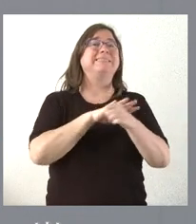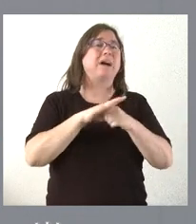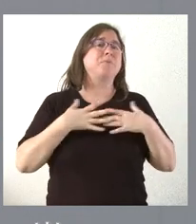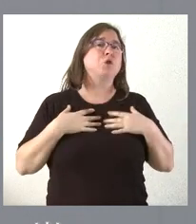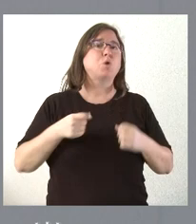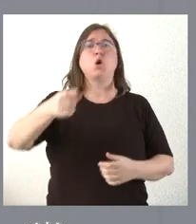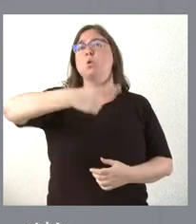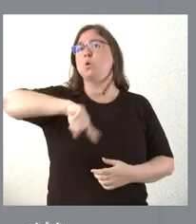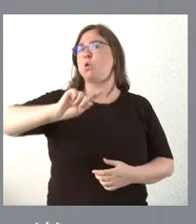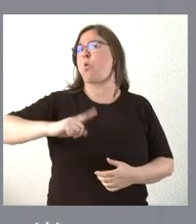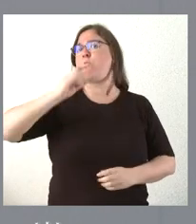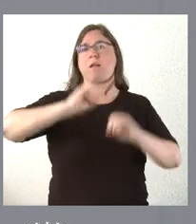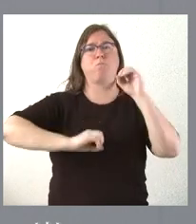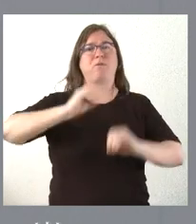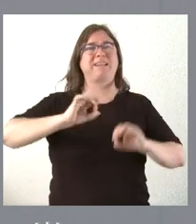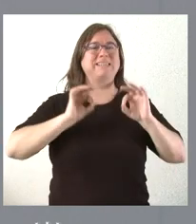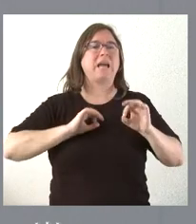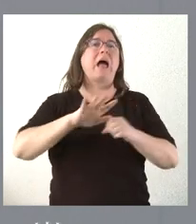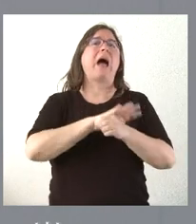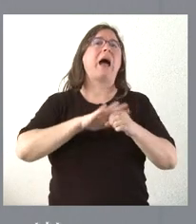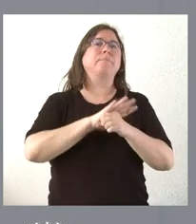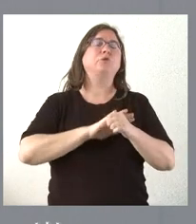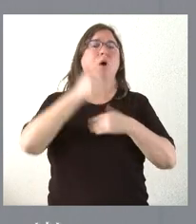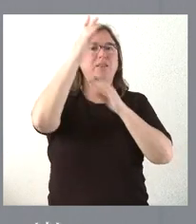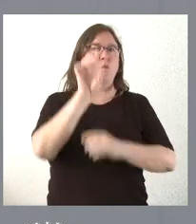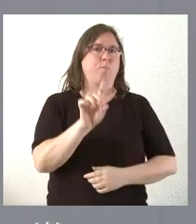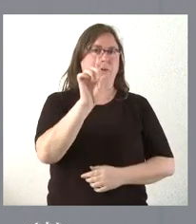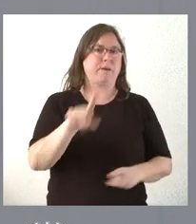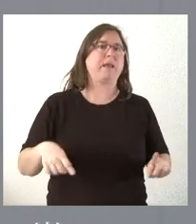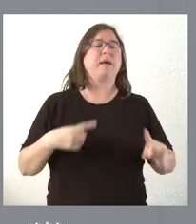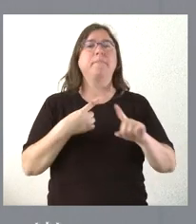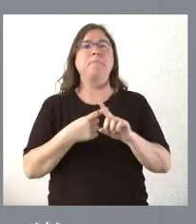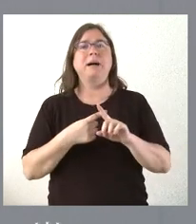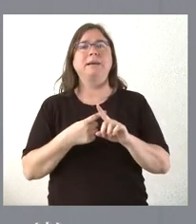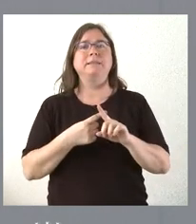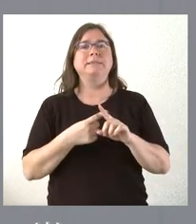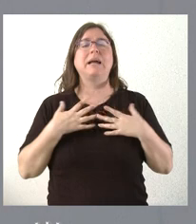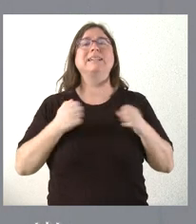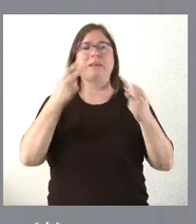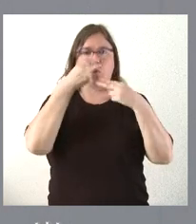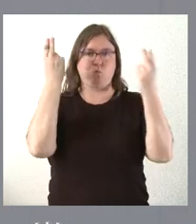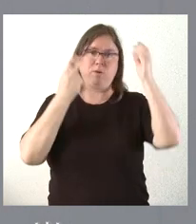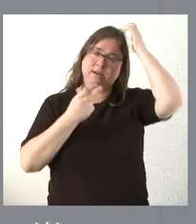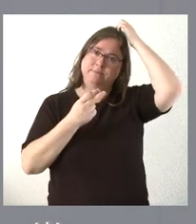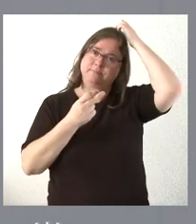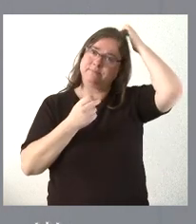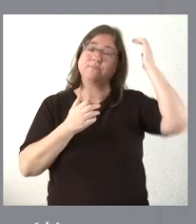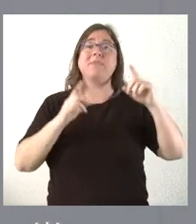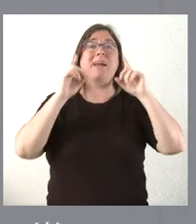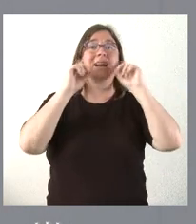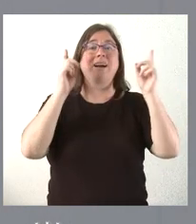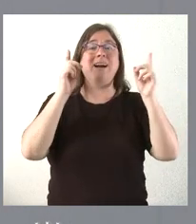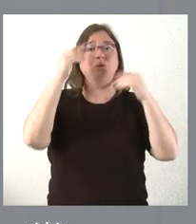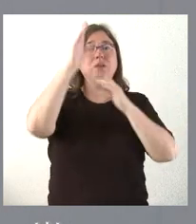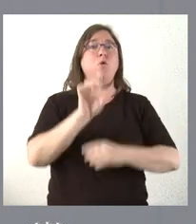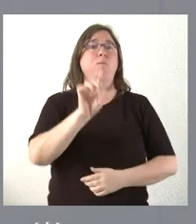entre las que mayor porcentaje destinan al ámbito de la atención primaria y al ámbito de la salud pública. En el caso concreto de la atención primaria, este